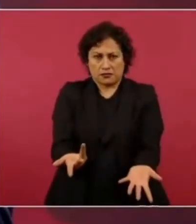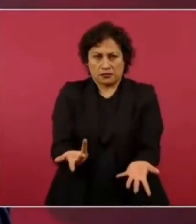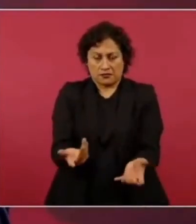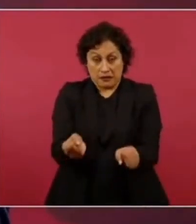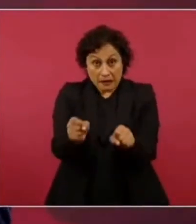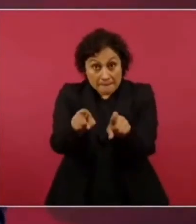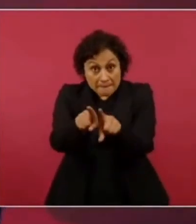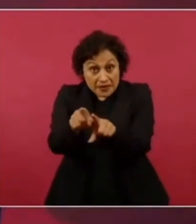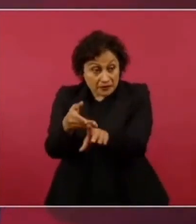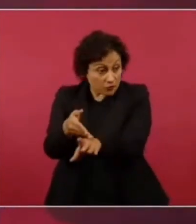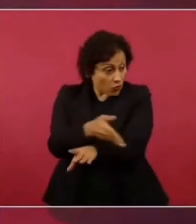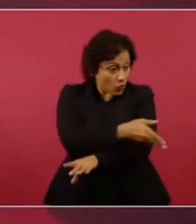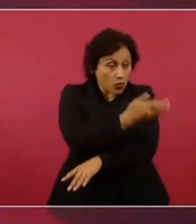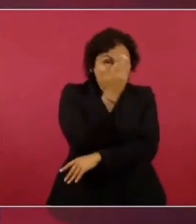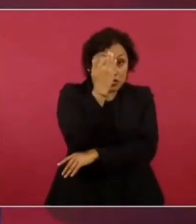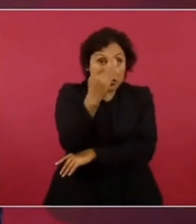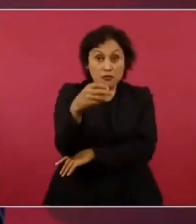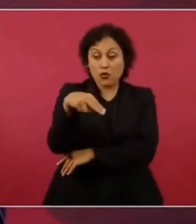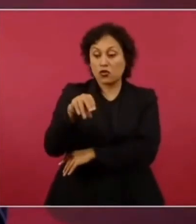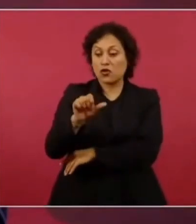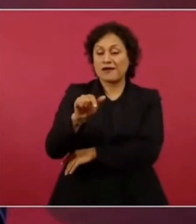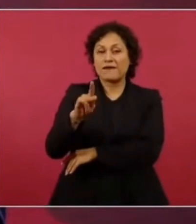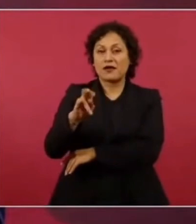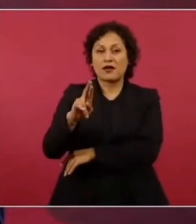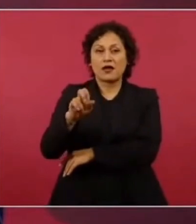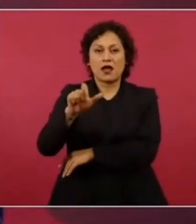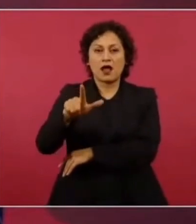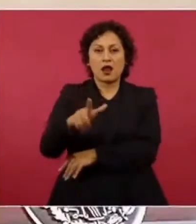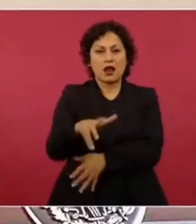se ha extraído del subsuelo de México.